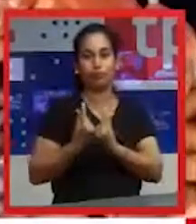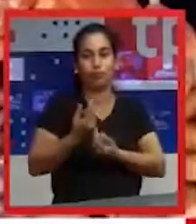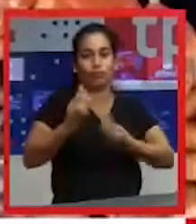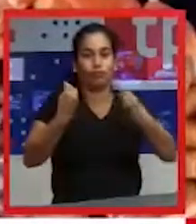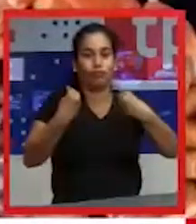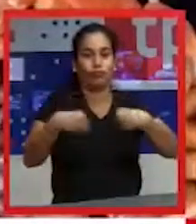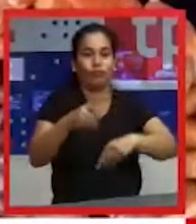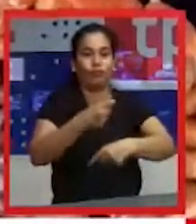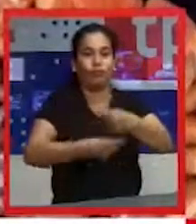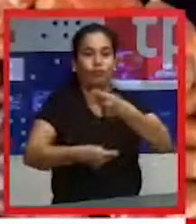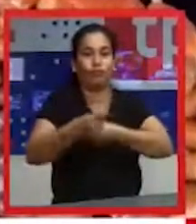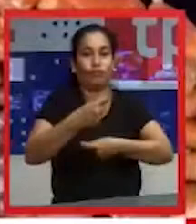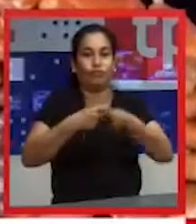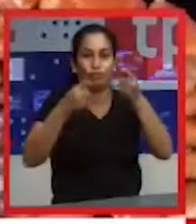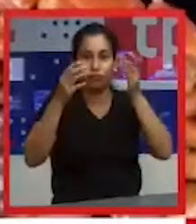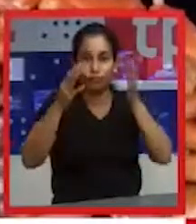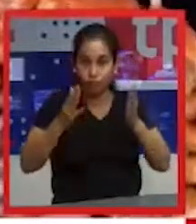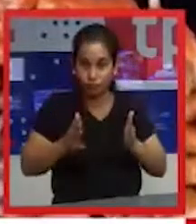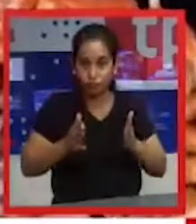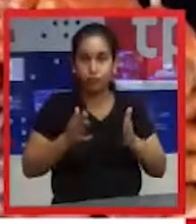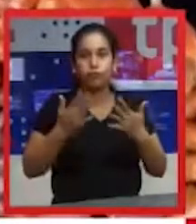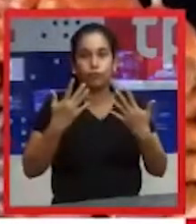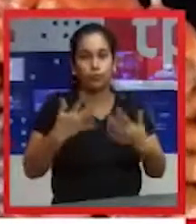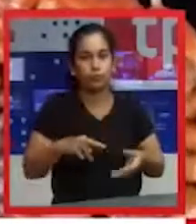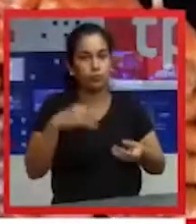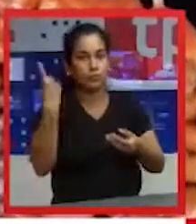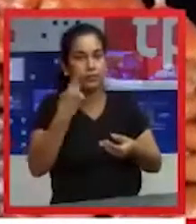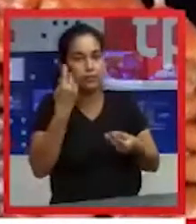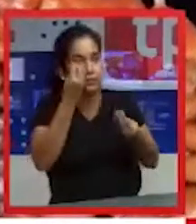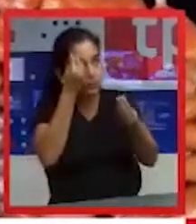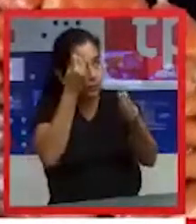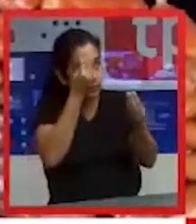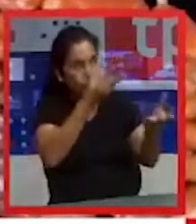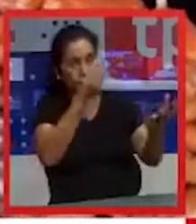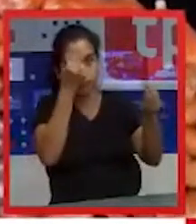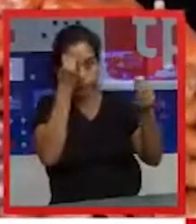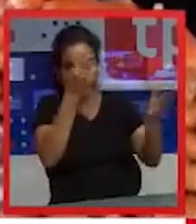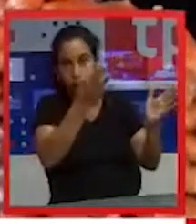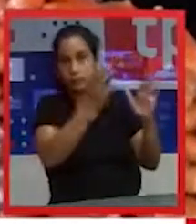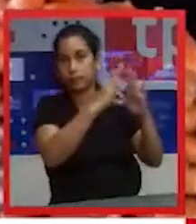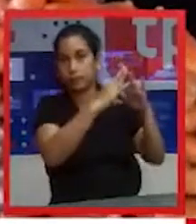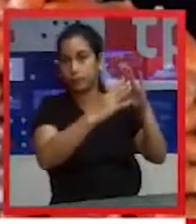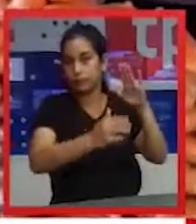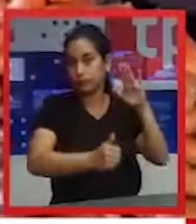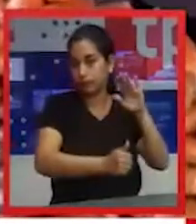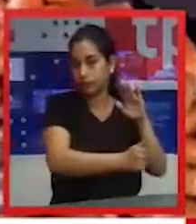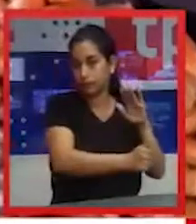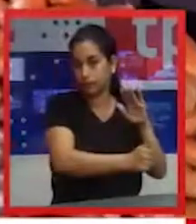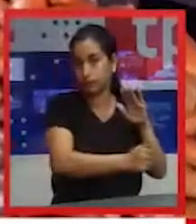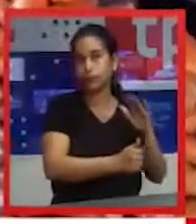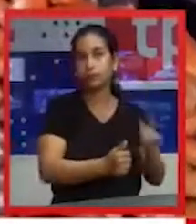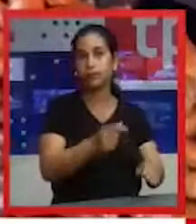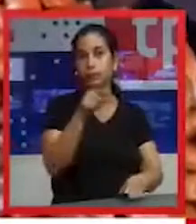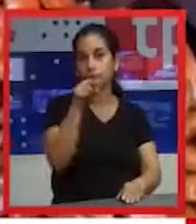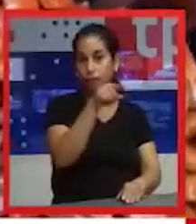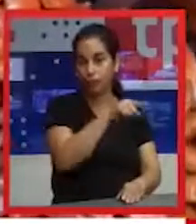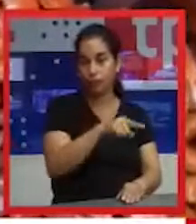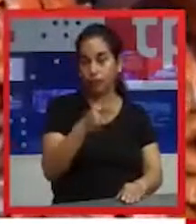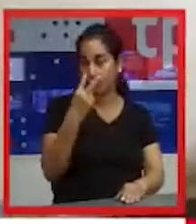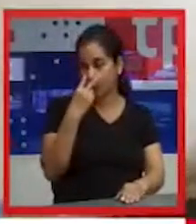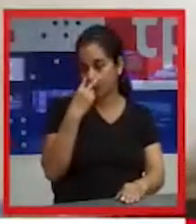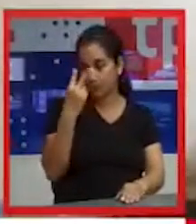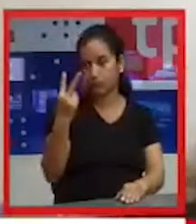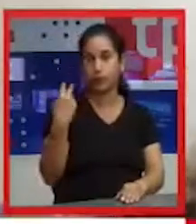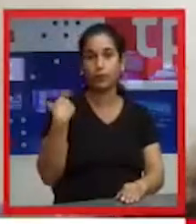cuarentena ya 65 días. Y como ustedes pueden ver, nosotros en nuestro sector es el sector más vulnerable